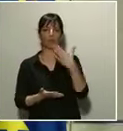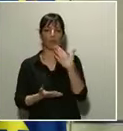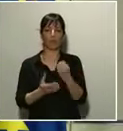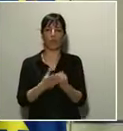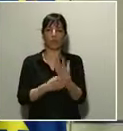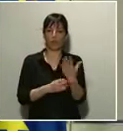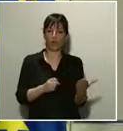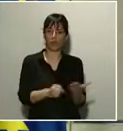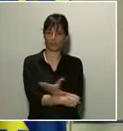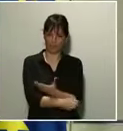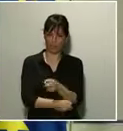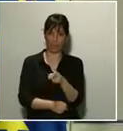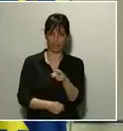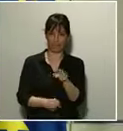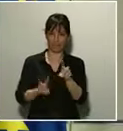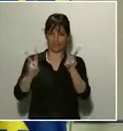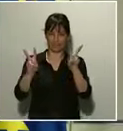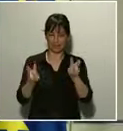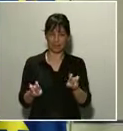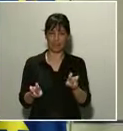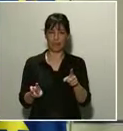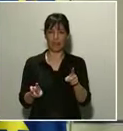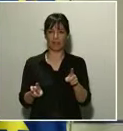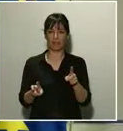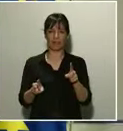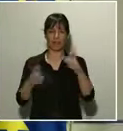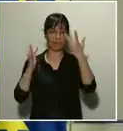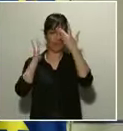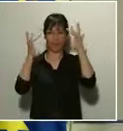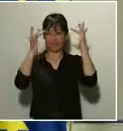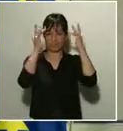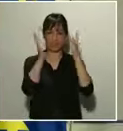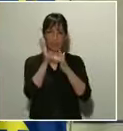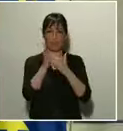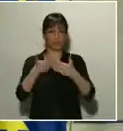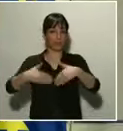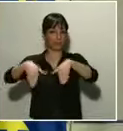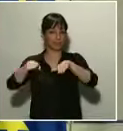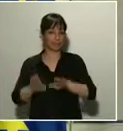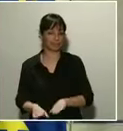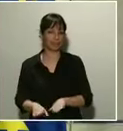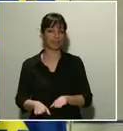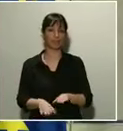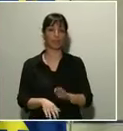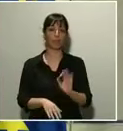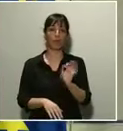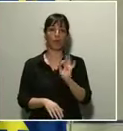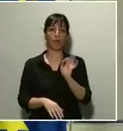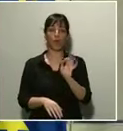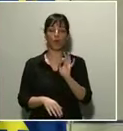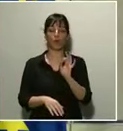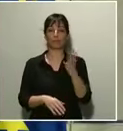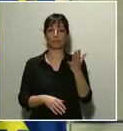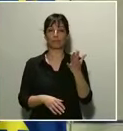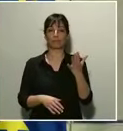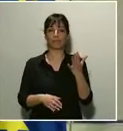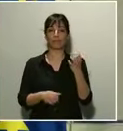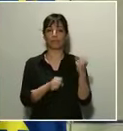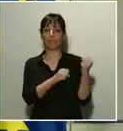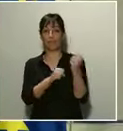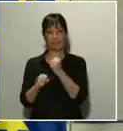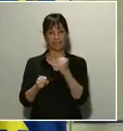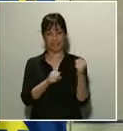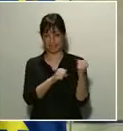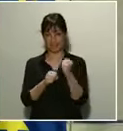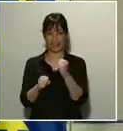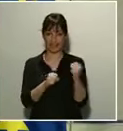con la suspensión de las fallas en Valencia o del aplazamiento de la Semana Santa también en